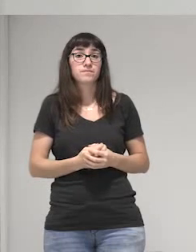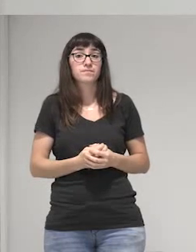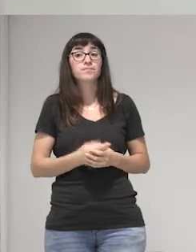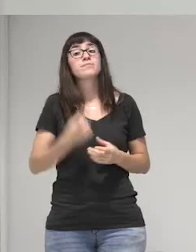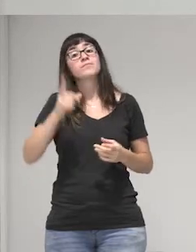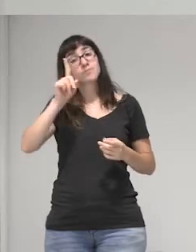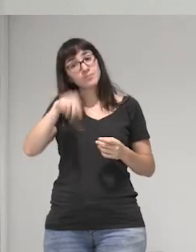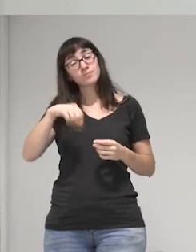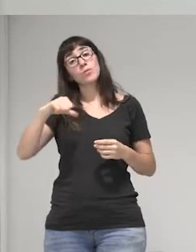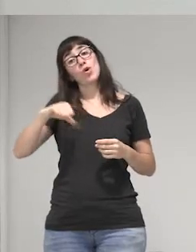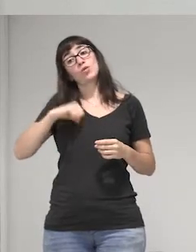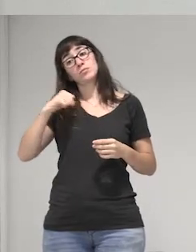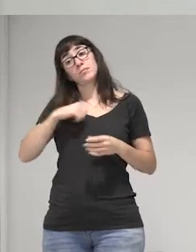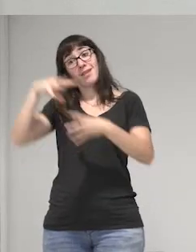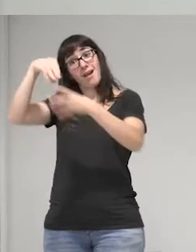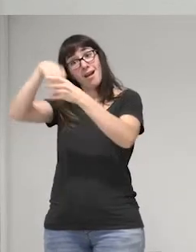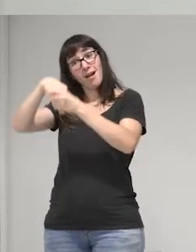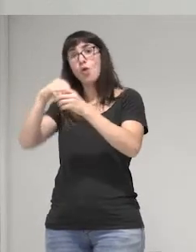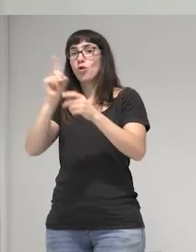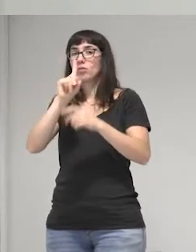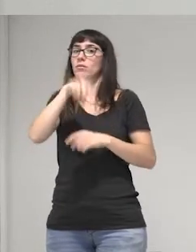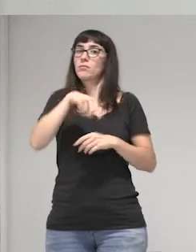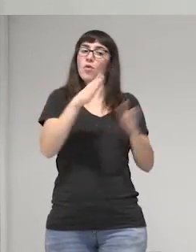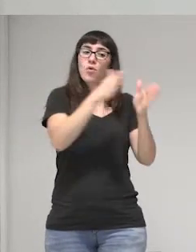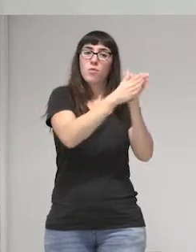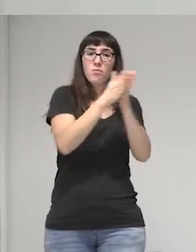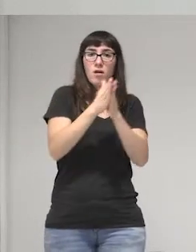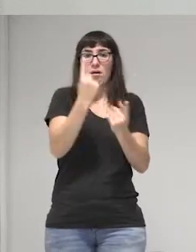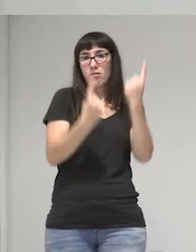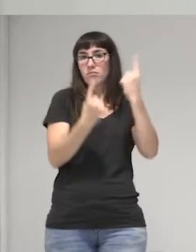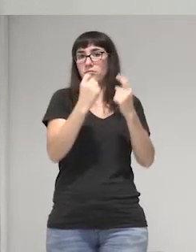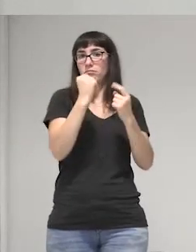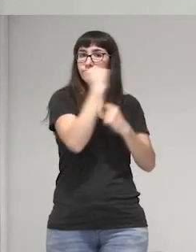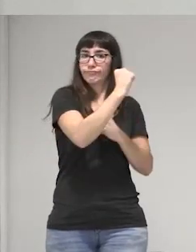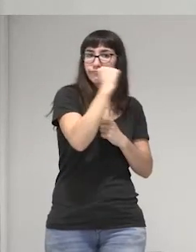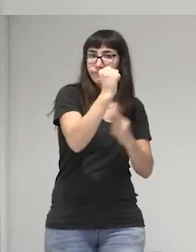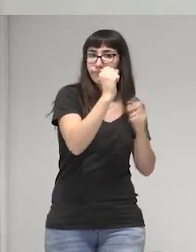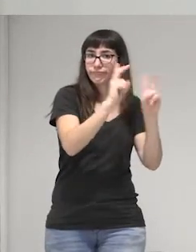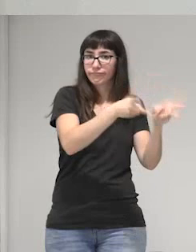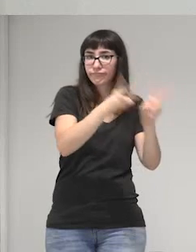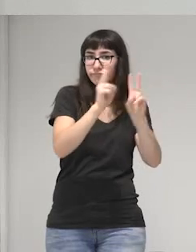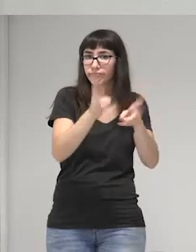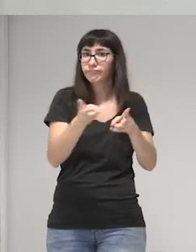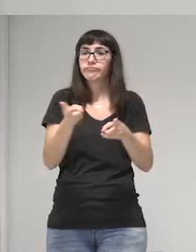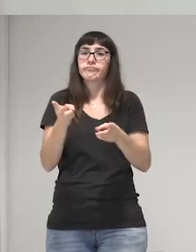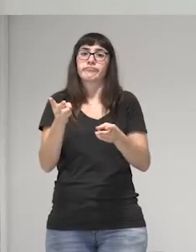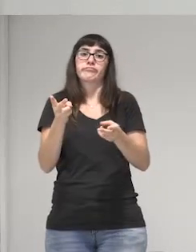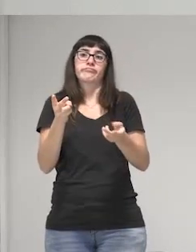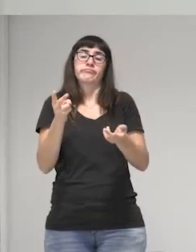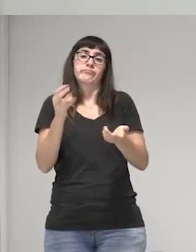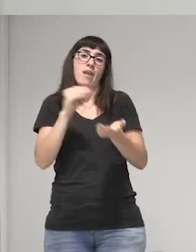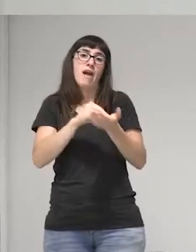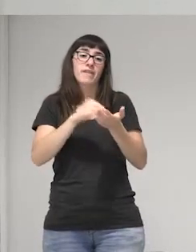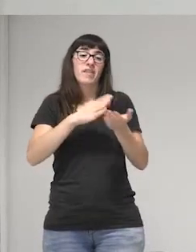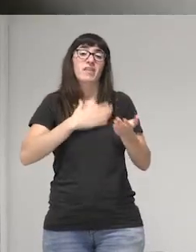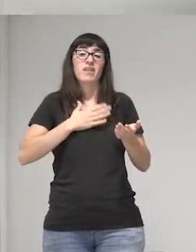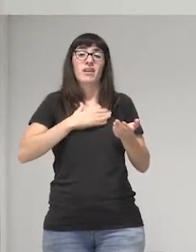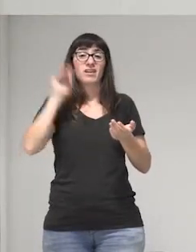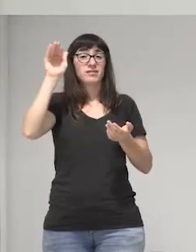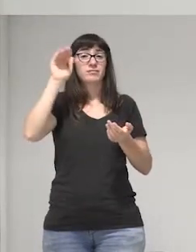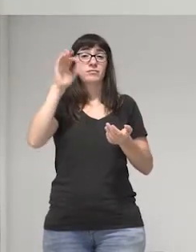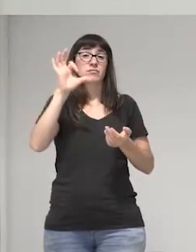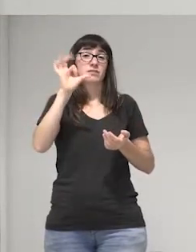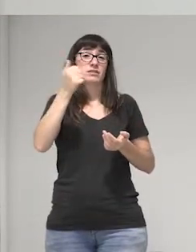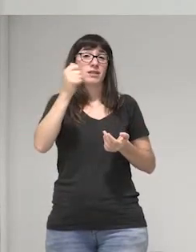sino también a las compañeras que son asesinadas y que a veces o muchas veces son del Salvador o de Honduras y nos toca tener a las